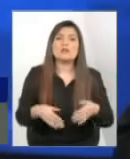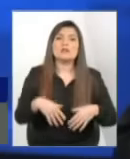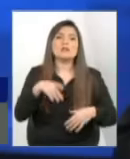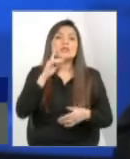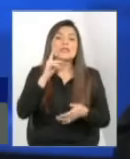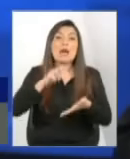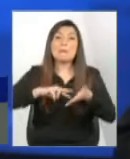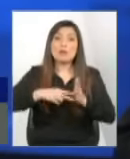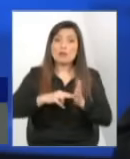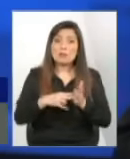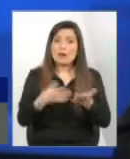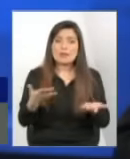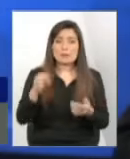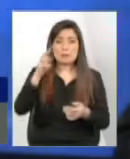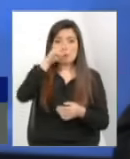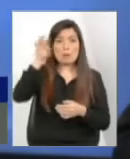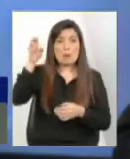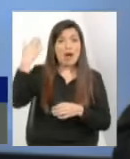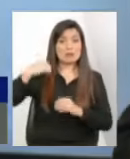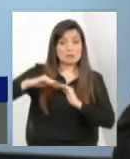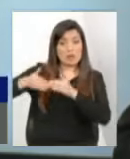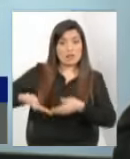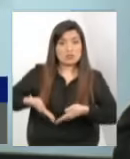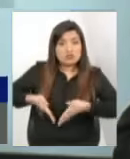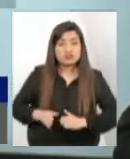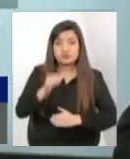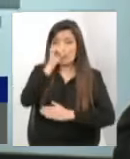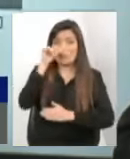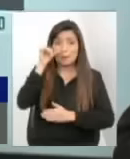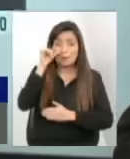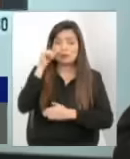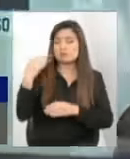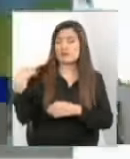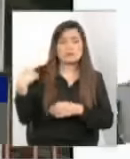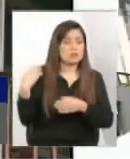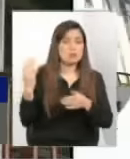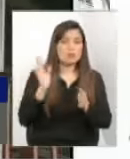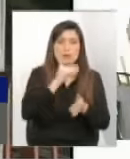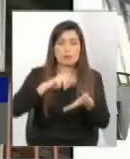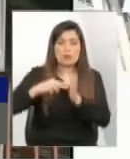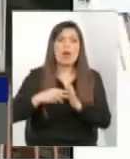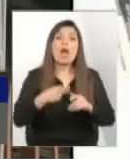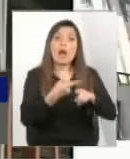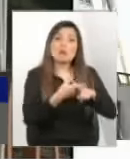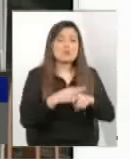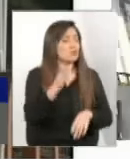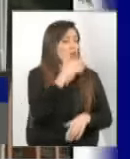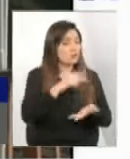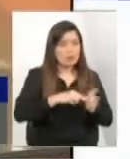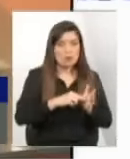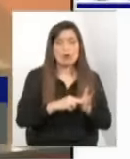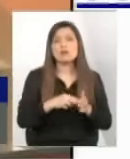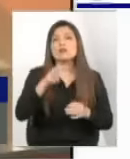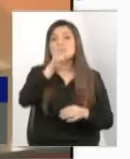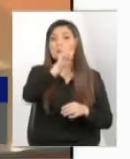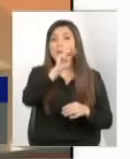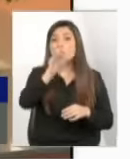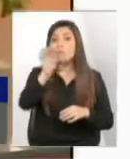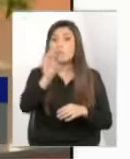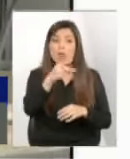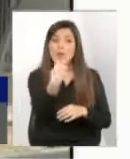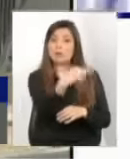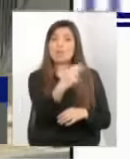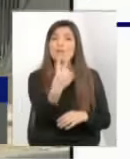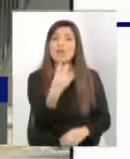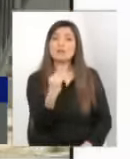o sea adicción de los padres ningún problema si había sido abusada ningún problema madre o padre o sea madre BH